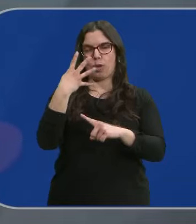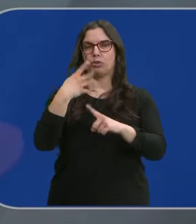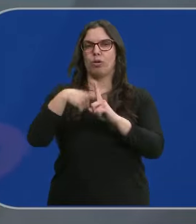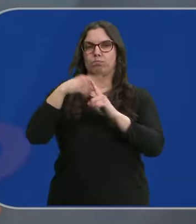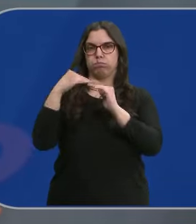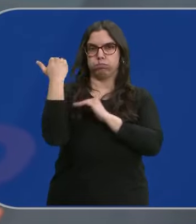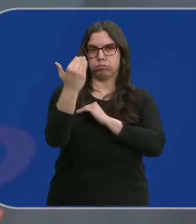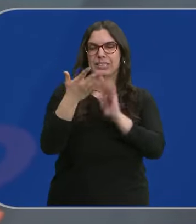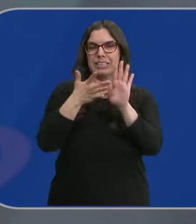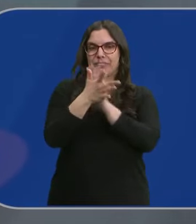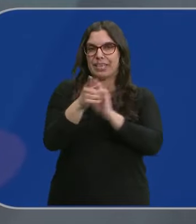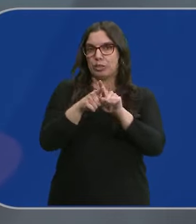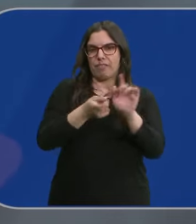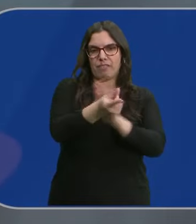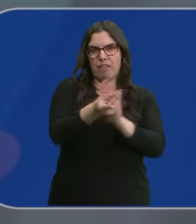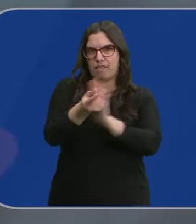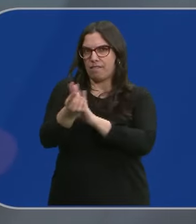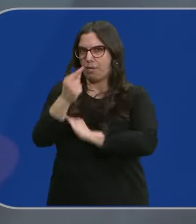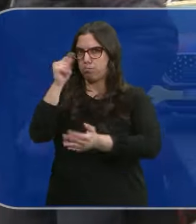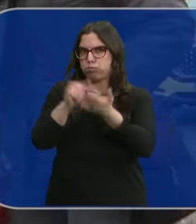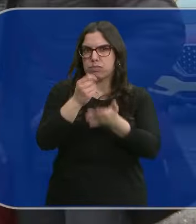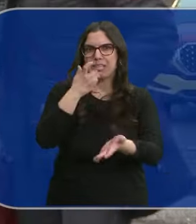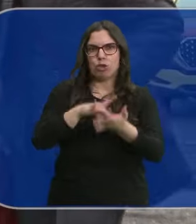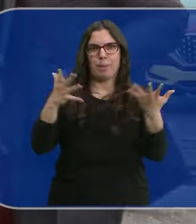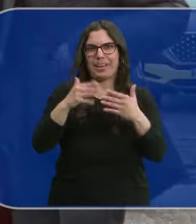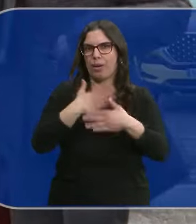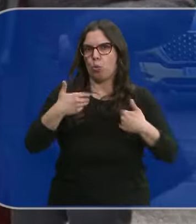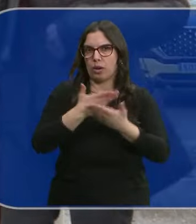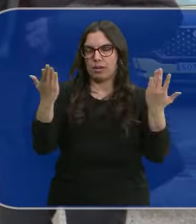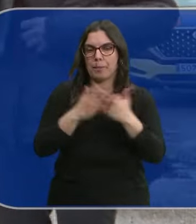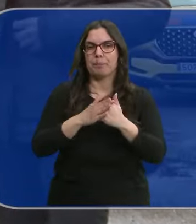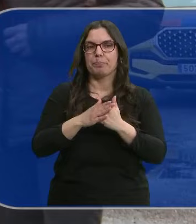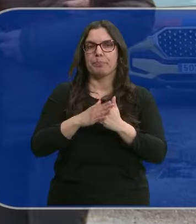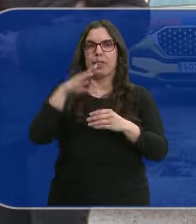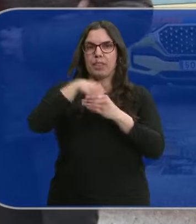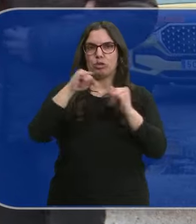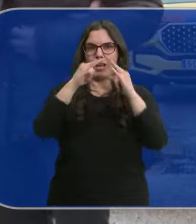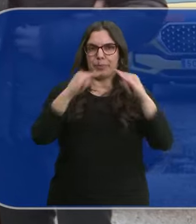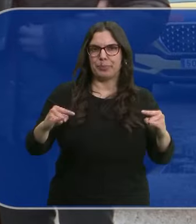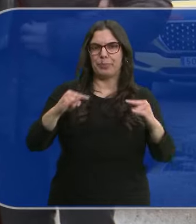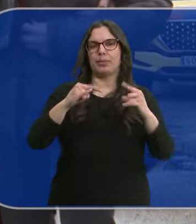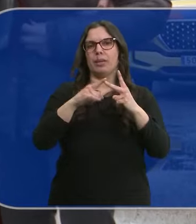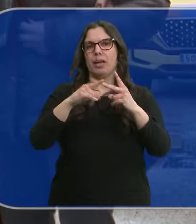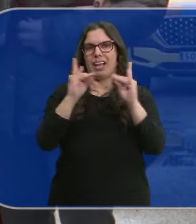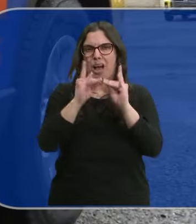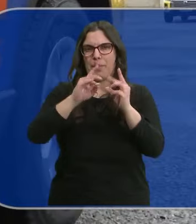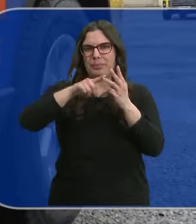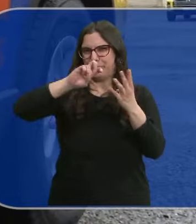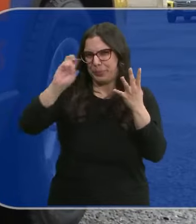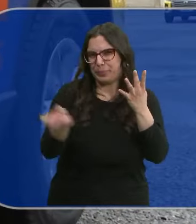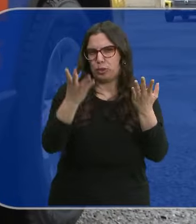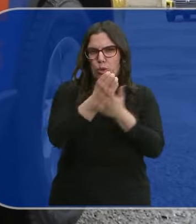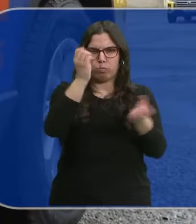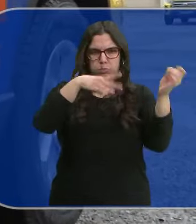Están concebidos como un tren de salida inmediata ante cualquier tipo de emergencia. Incorpora tienda, jaima, camas y todo lo necesario